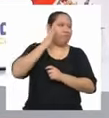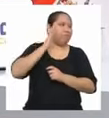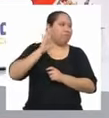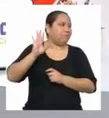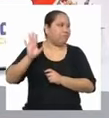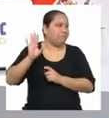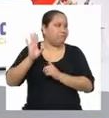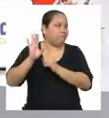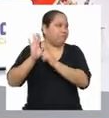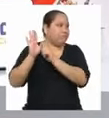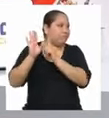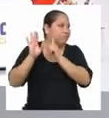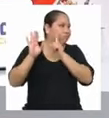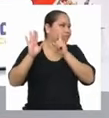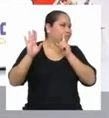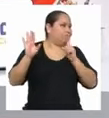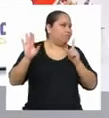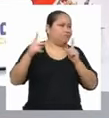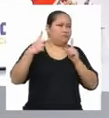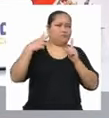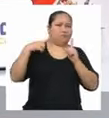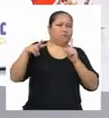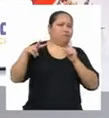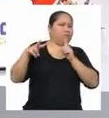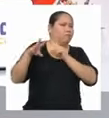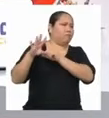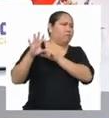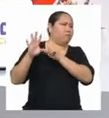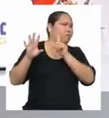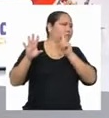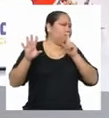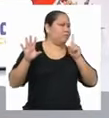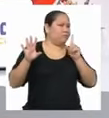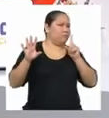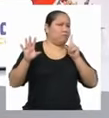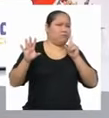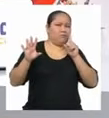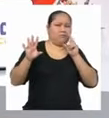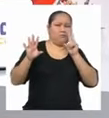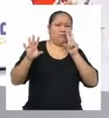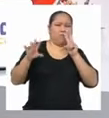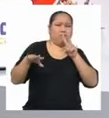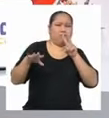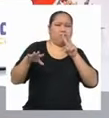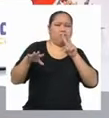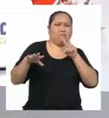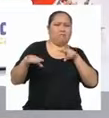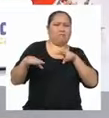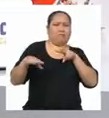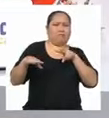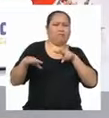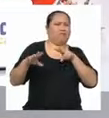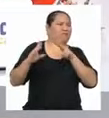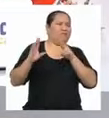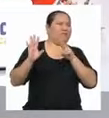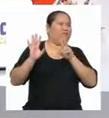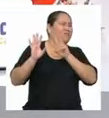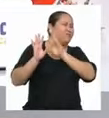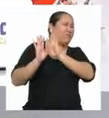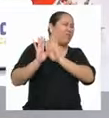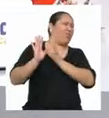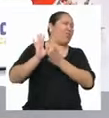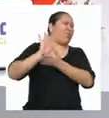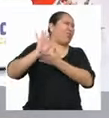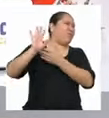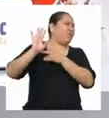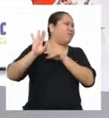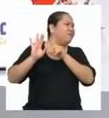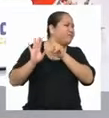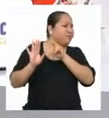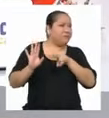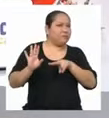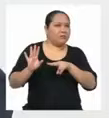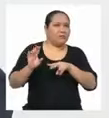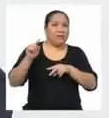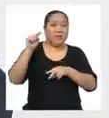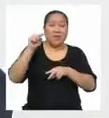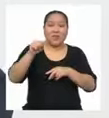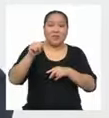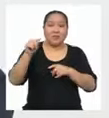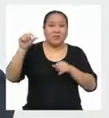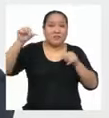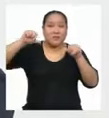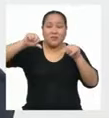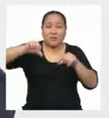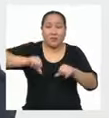Nos alejamos Los miramos De otra manera Como de una forma Muy despectiva Y eso No está bien